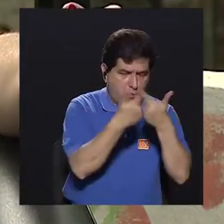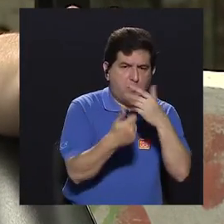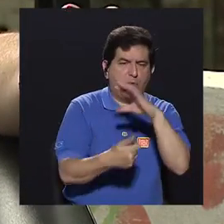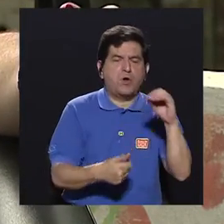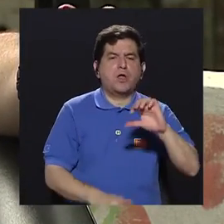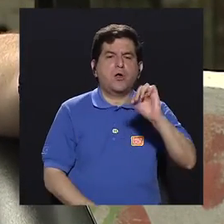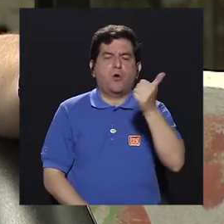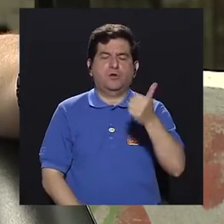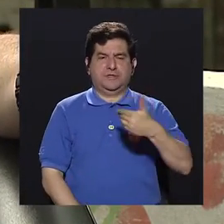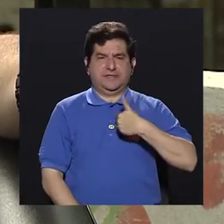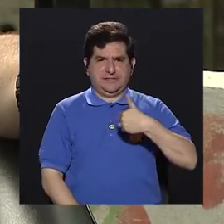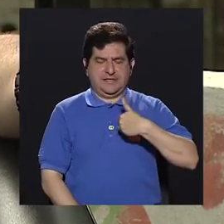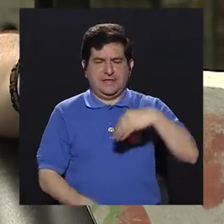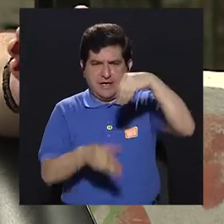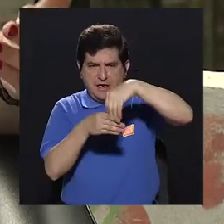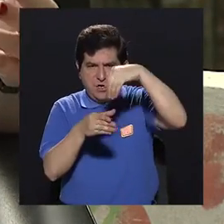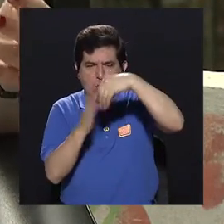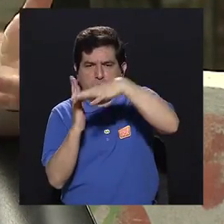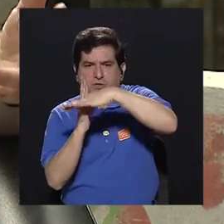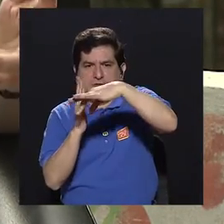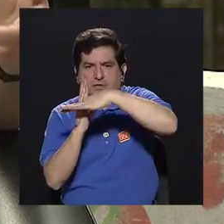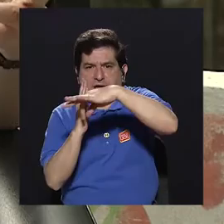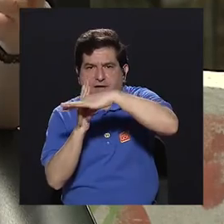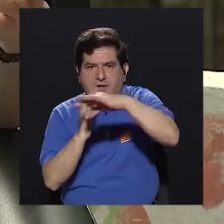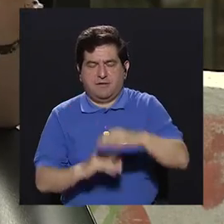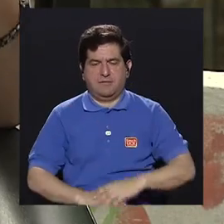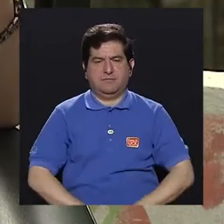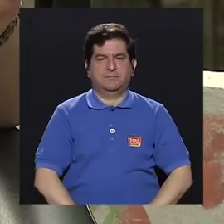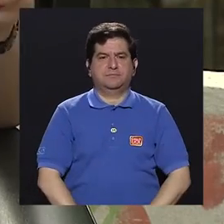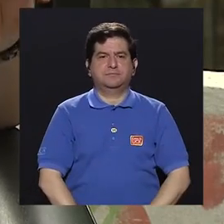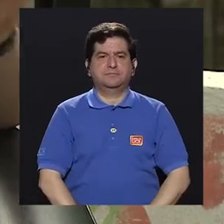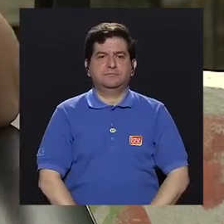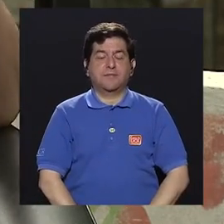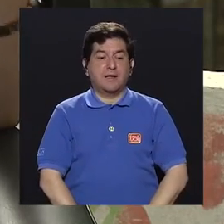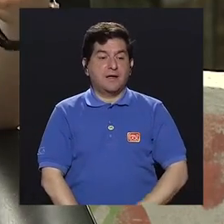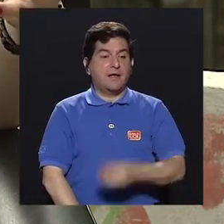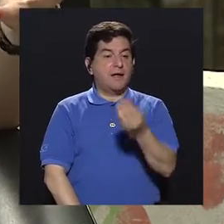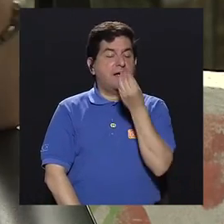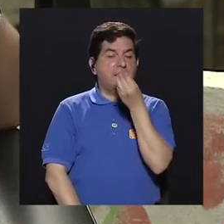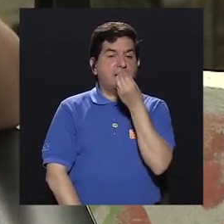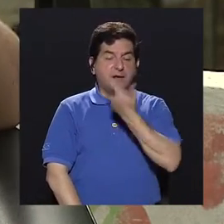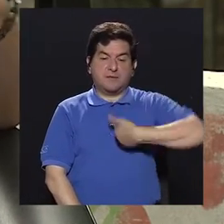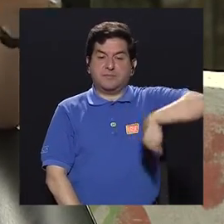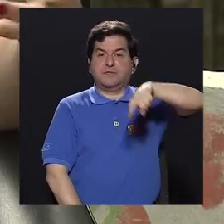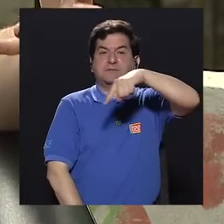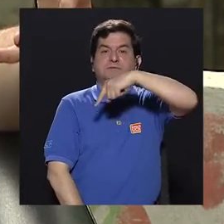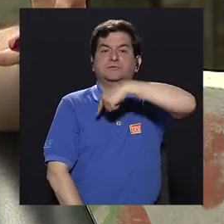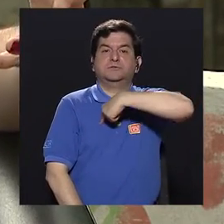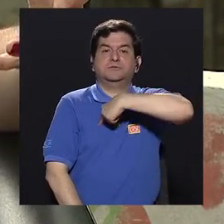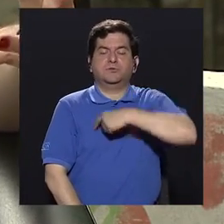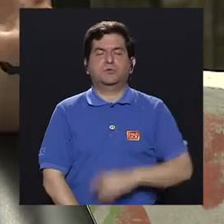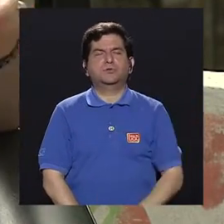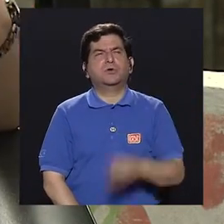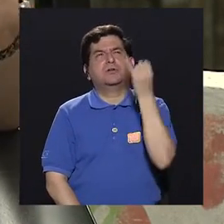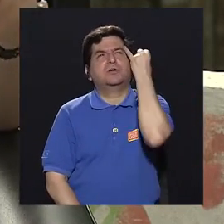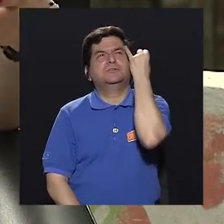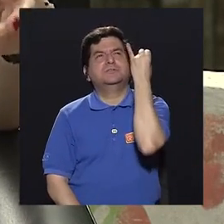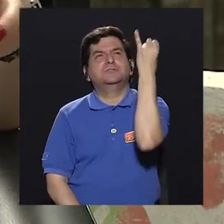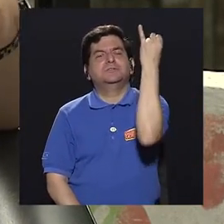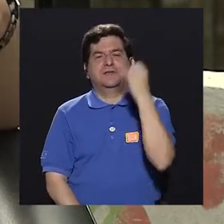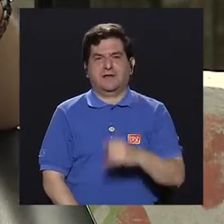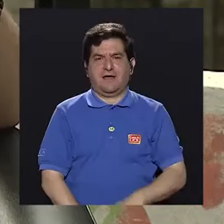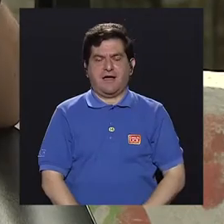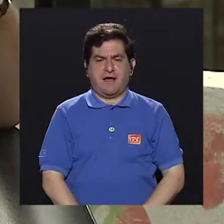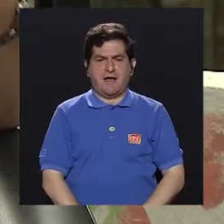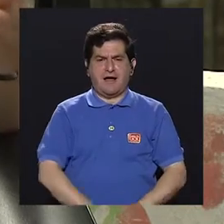es el contenido de grasa, ¿verdad? Pero en la dieta, digamos, lo que nosotros planteamos es